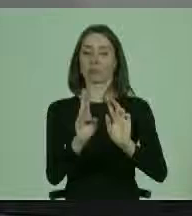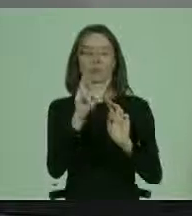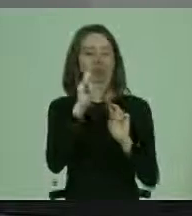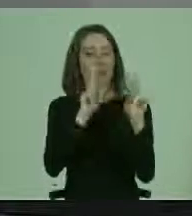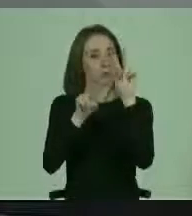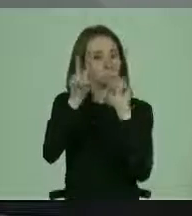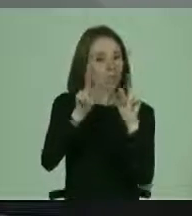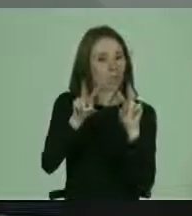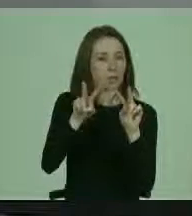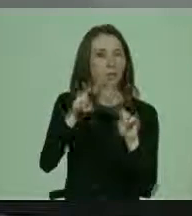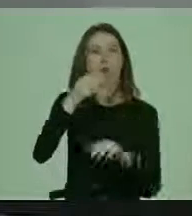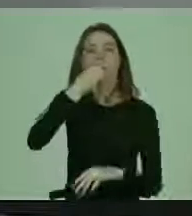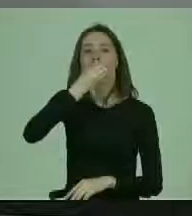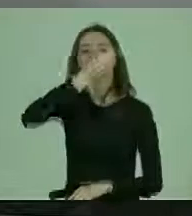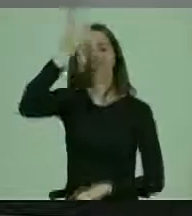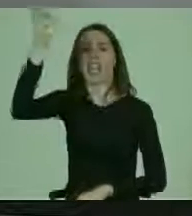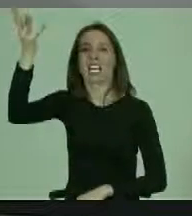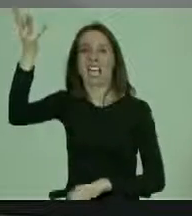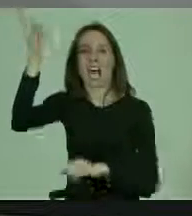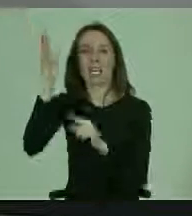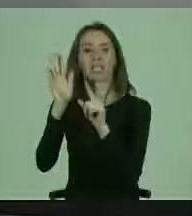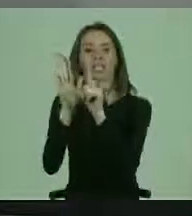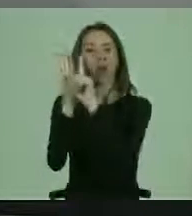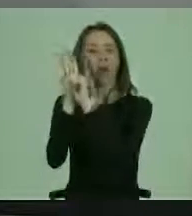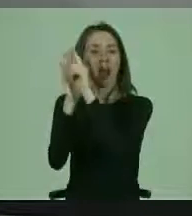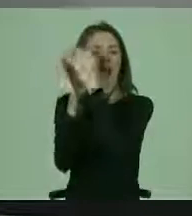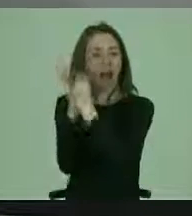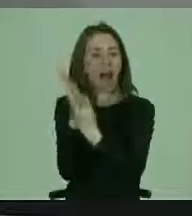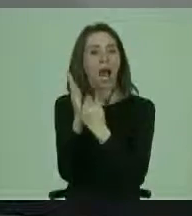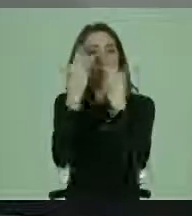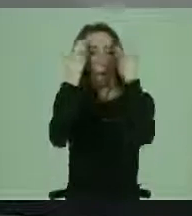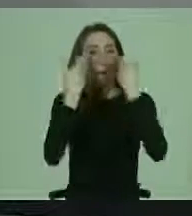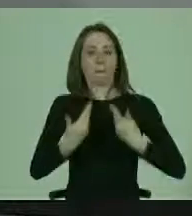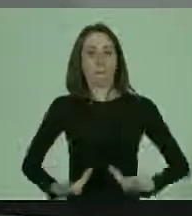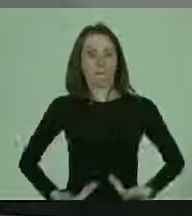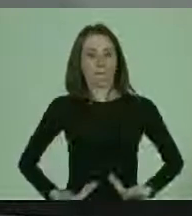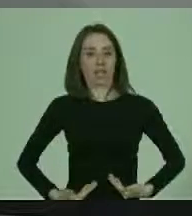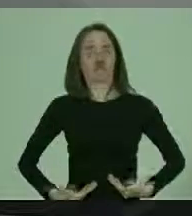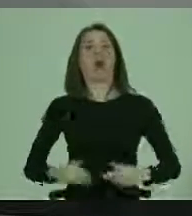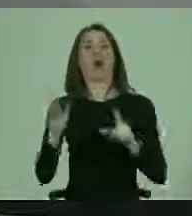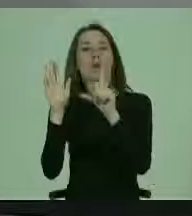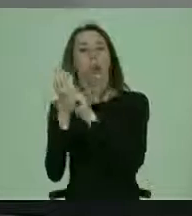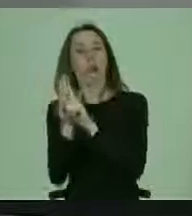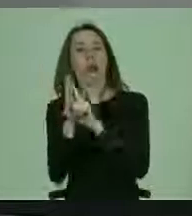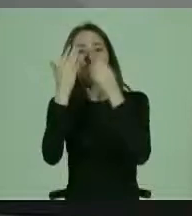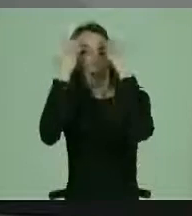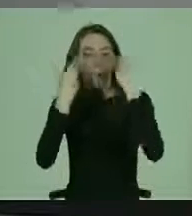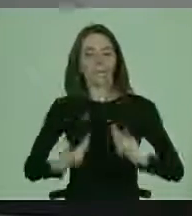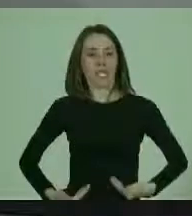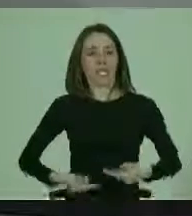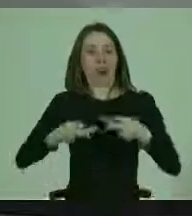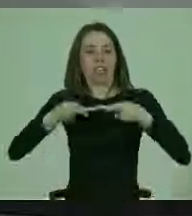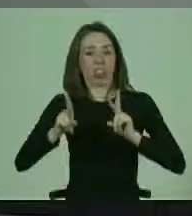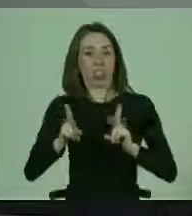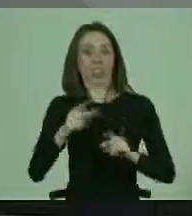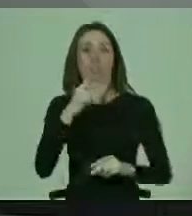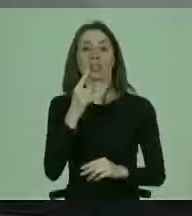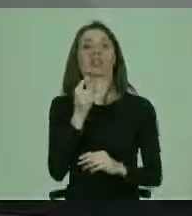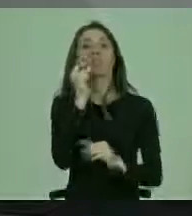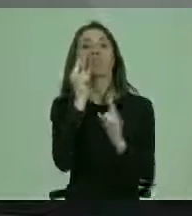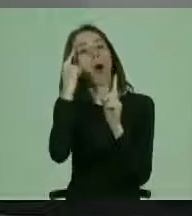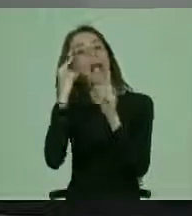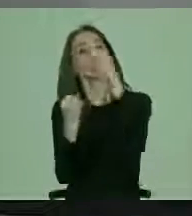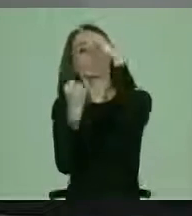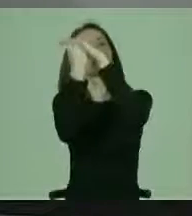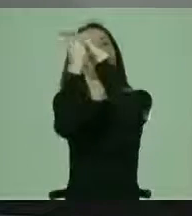observar las declaraciones jurídicas, biojurídicas, bioderecho, que nos dicen el deber ser.